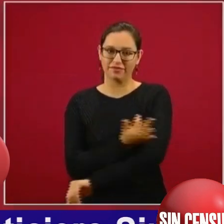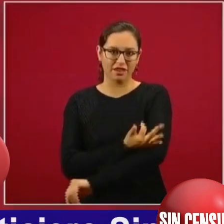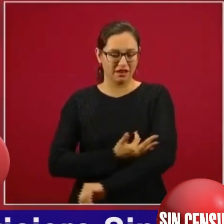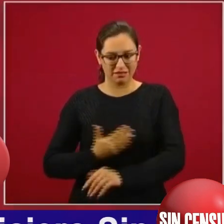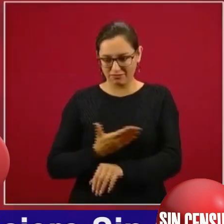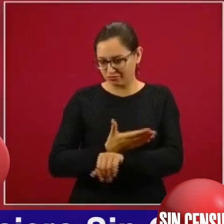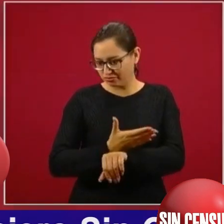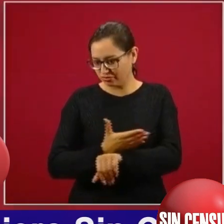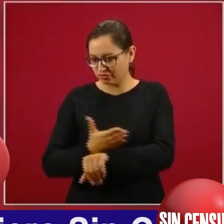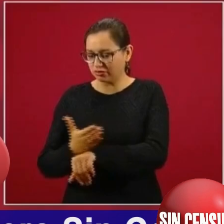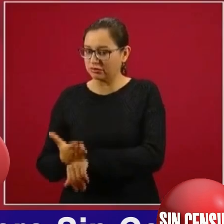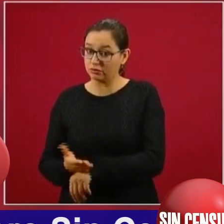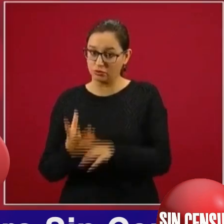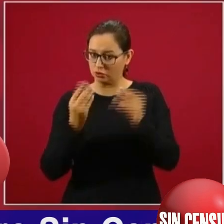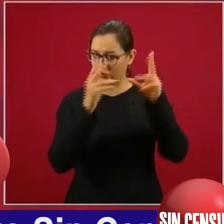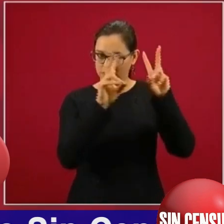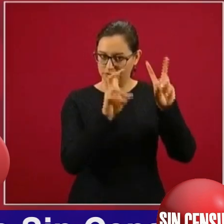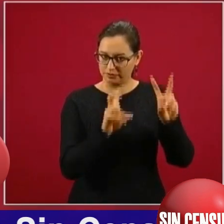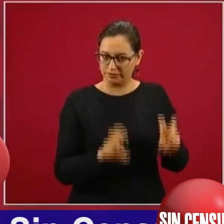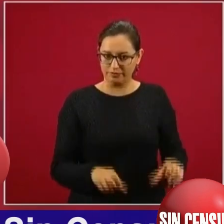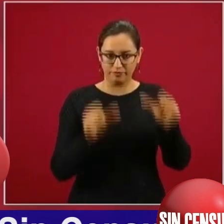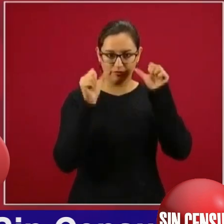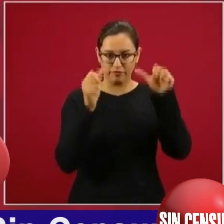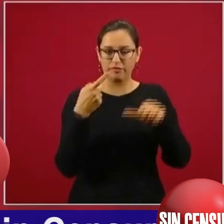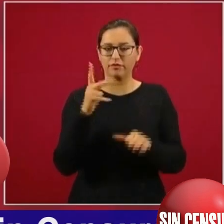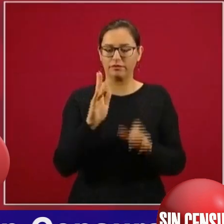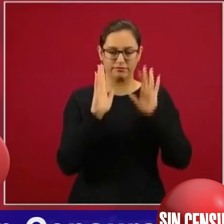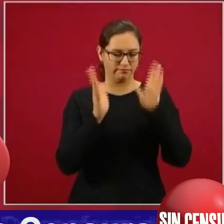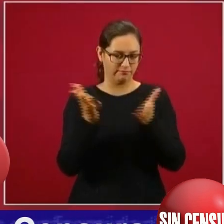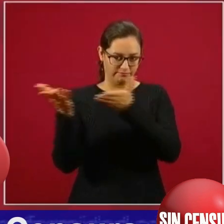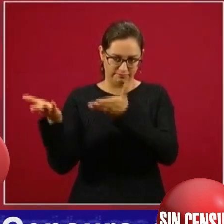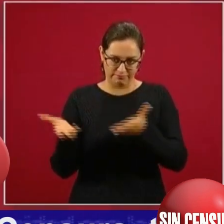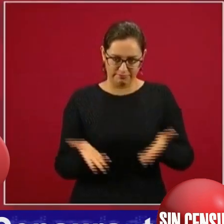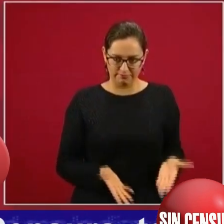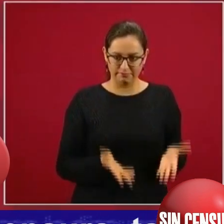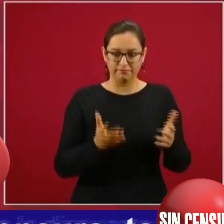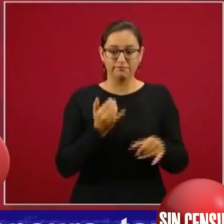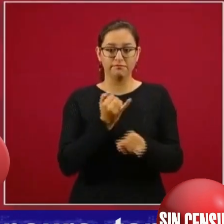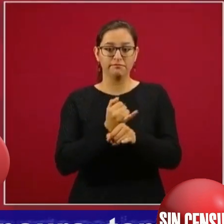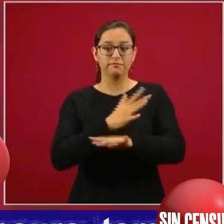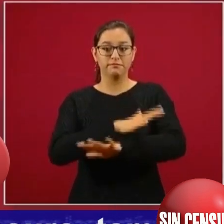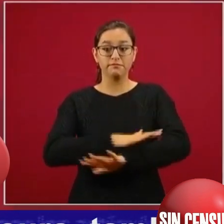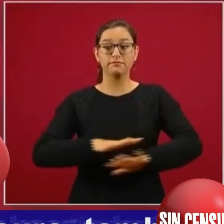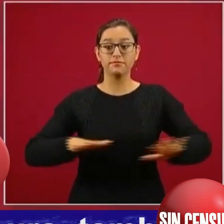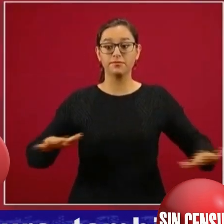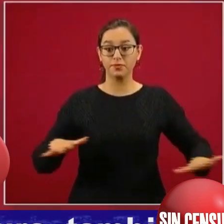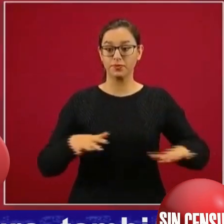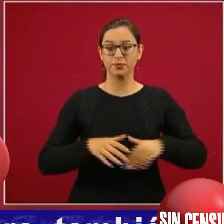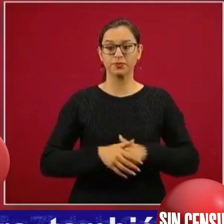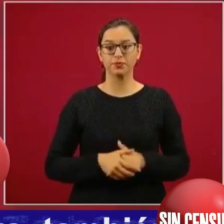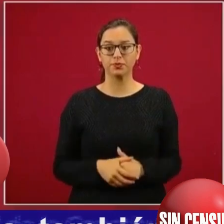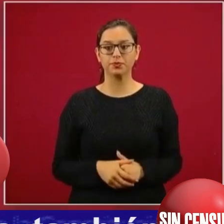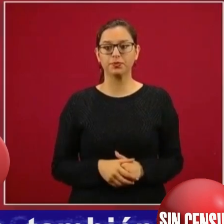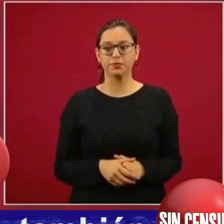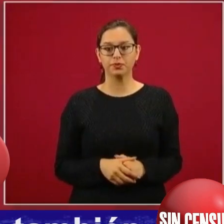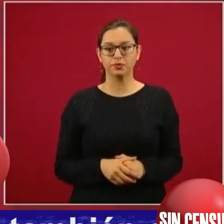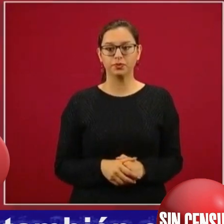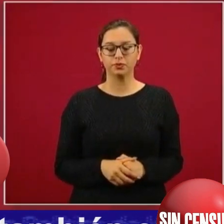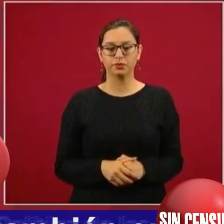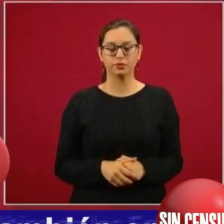sobre la decisión de